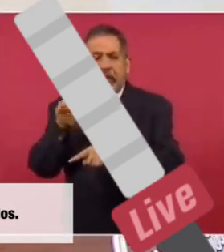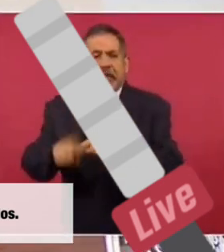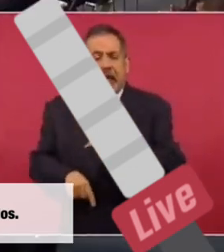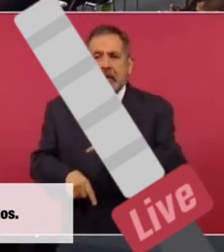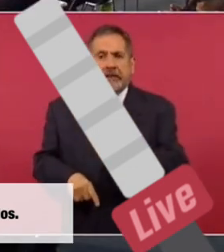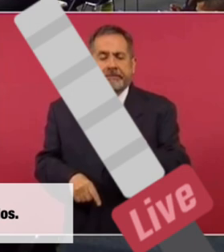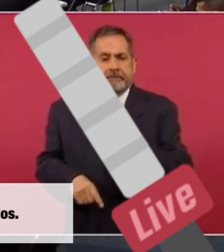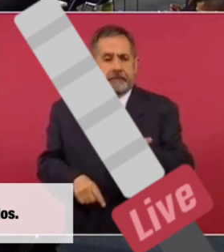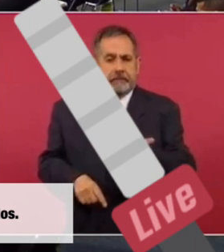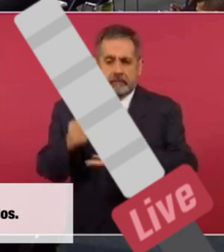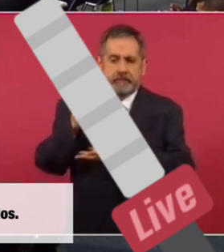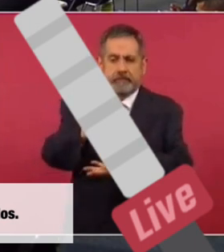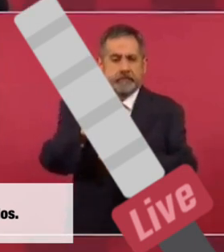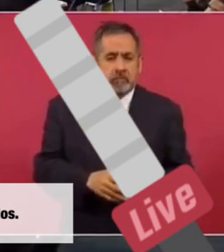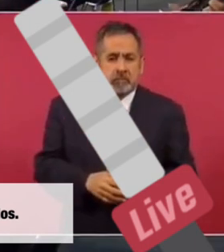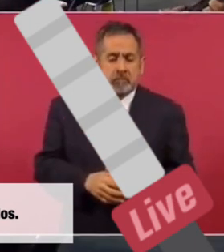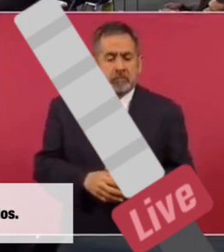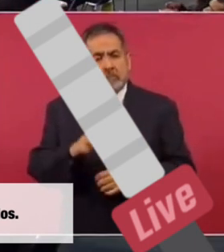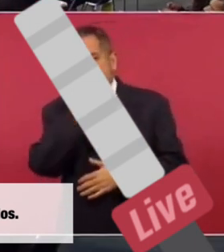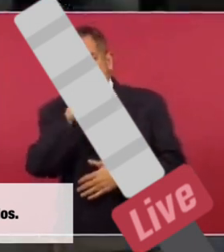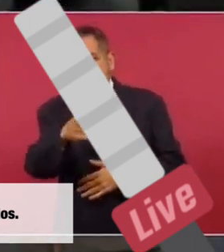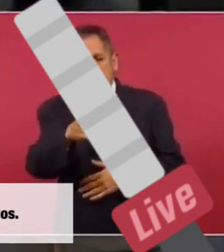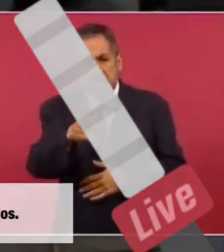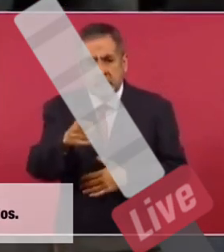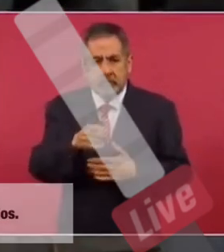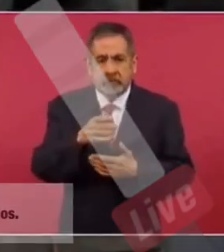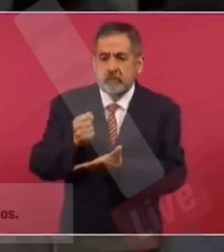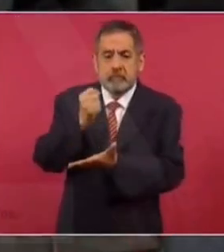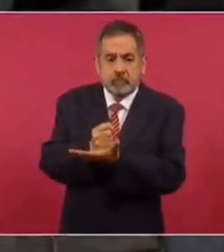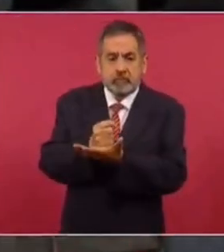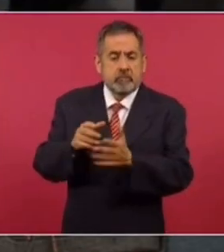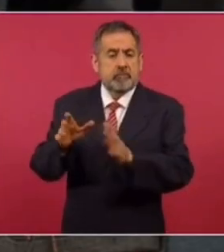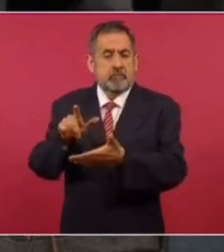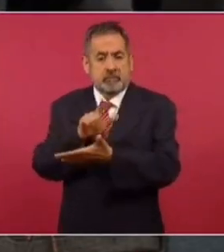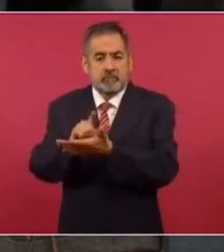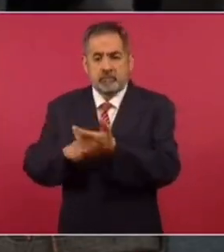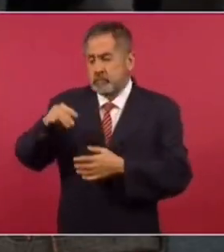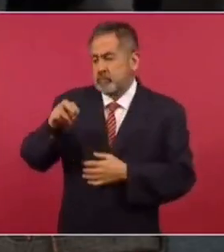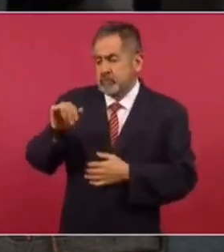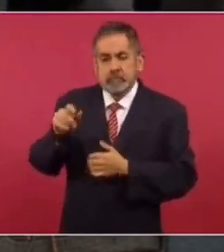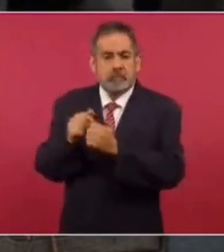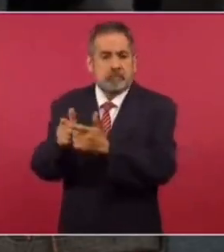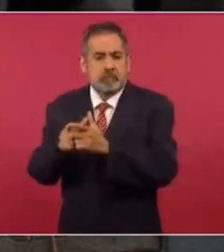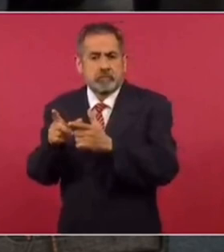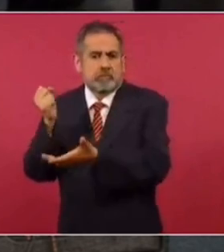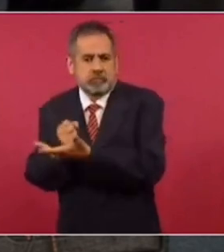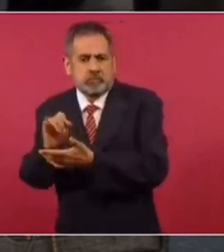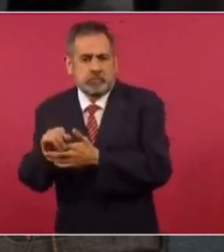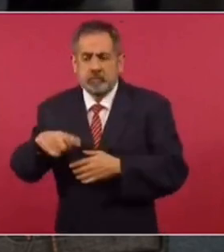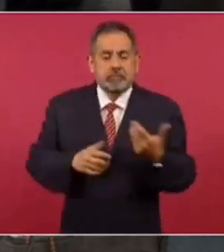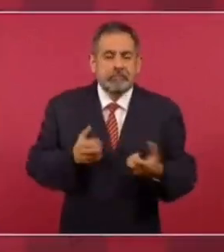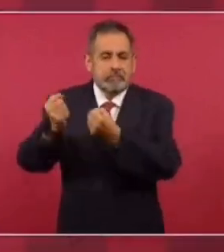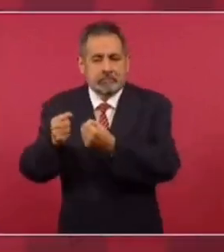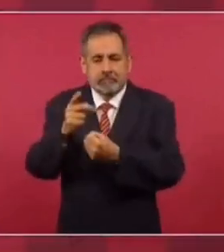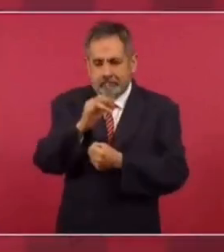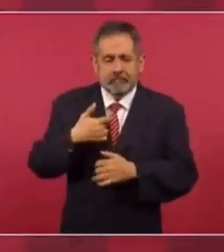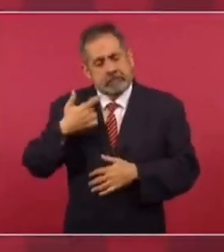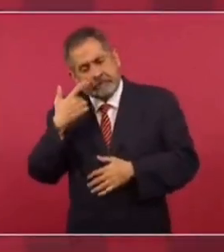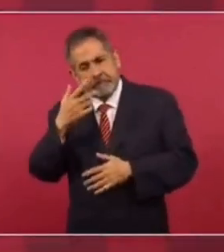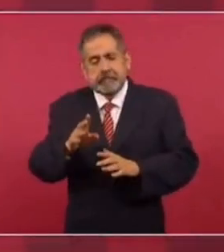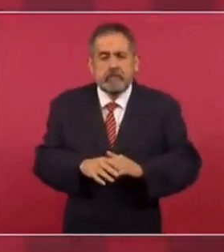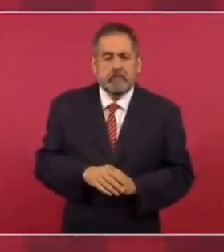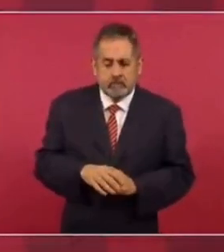presupuesto a los partidos. Es que esta reforma no la aprobó el Bloque Conservador, la aprobó Morena y sus aliados, y en este caso los aliados son los beneficiarios. Hay ver.